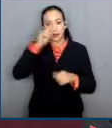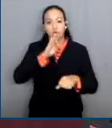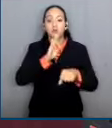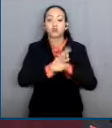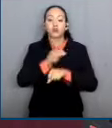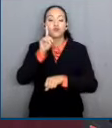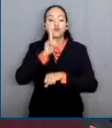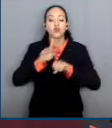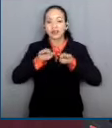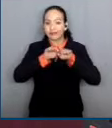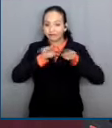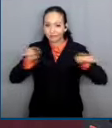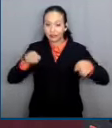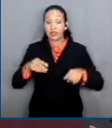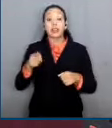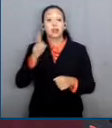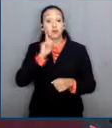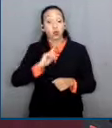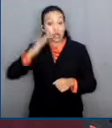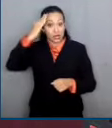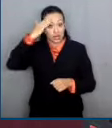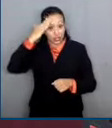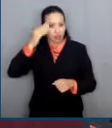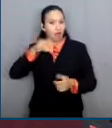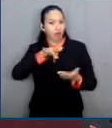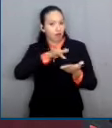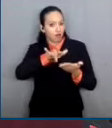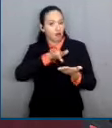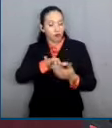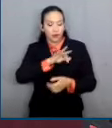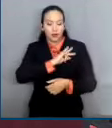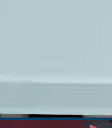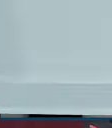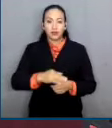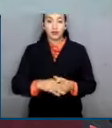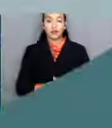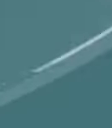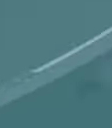Para el canal del Poder Judicial de la Federación, Rosy García.